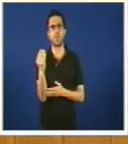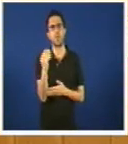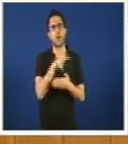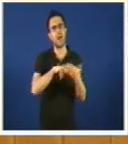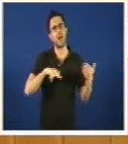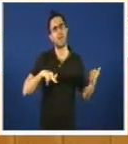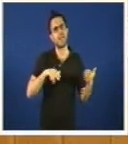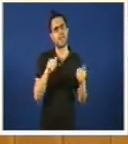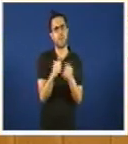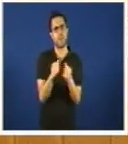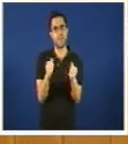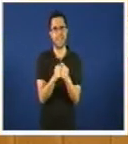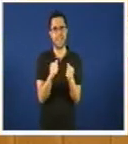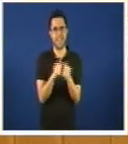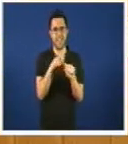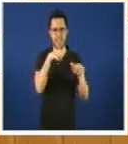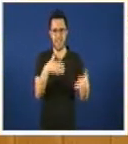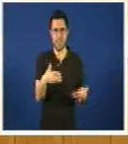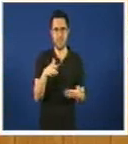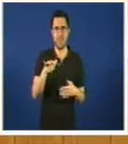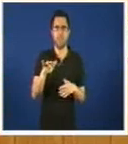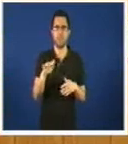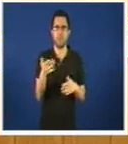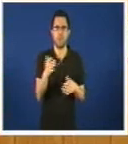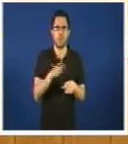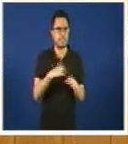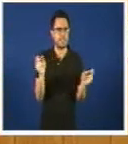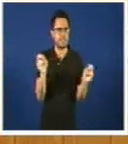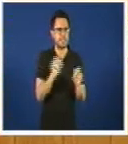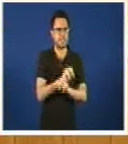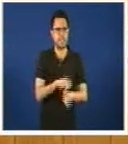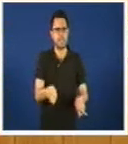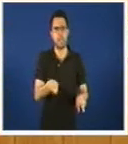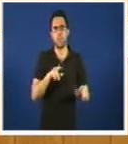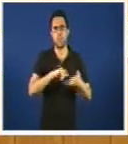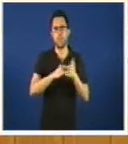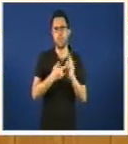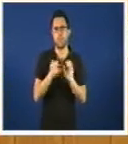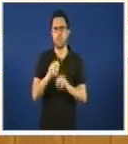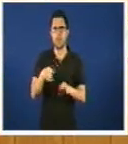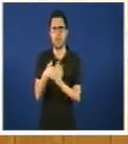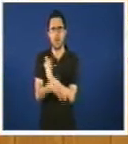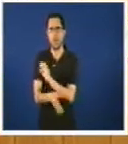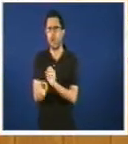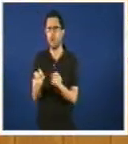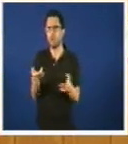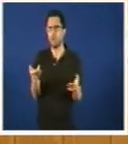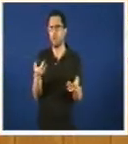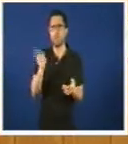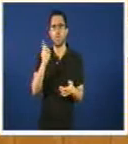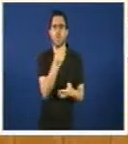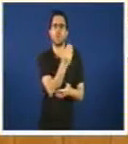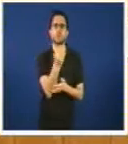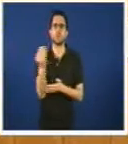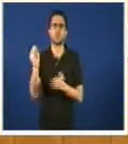país para asumir costes desas características sin proxecto sin definición efectivamente exposicións temporais